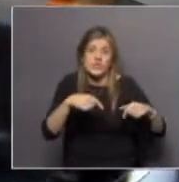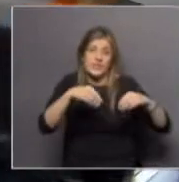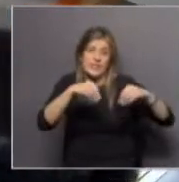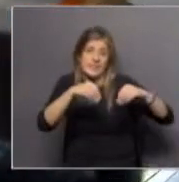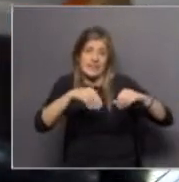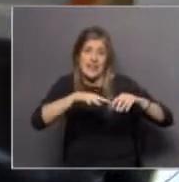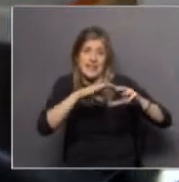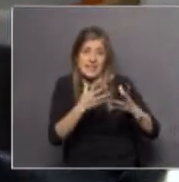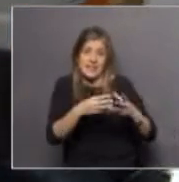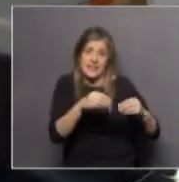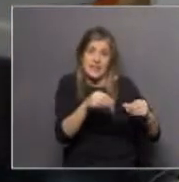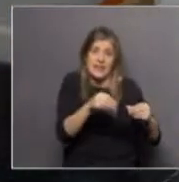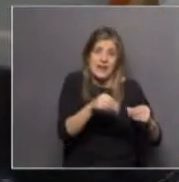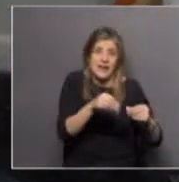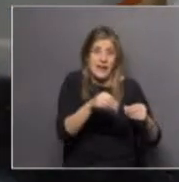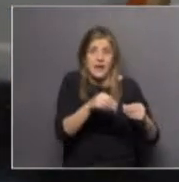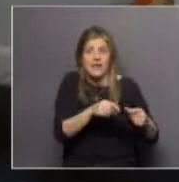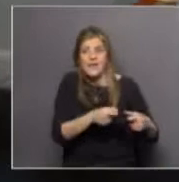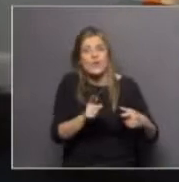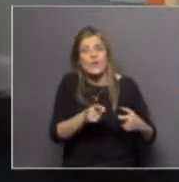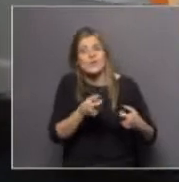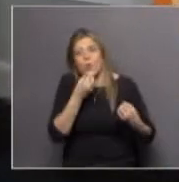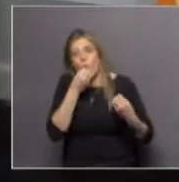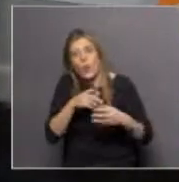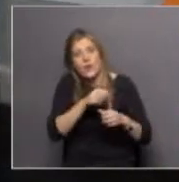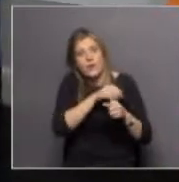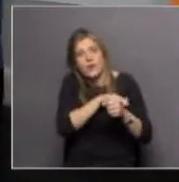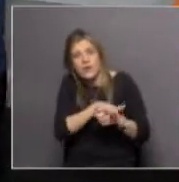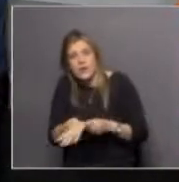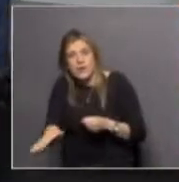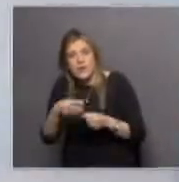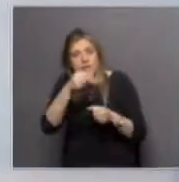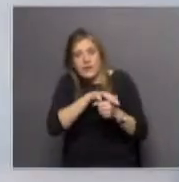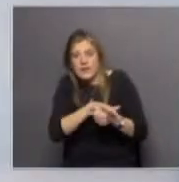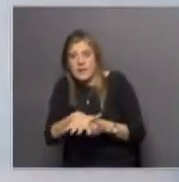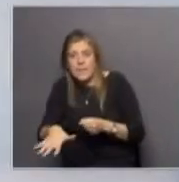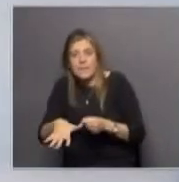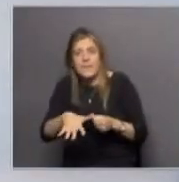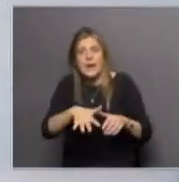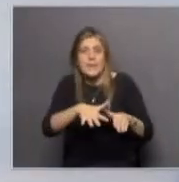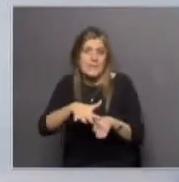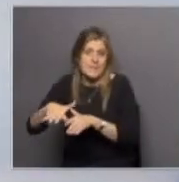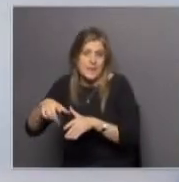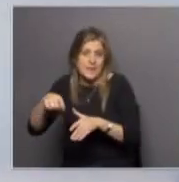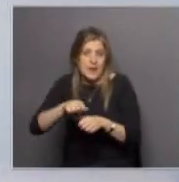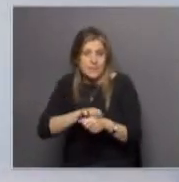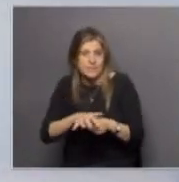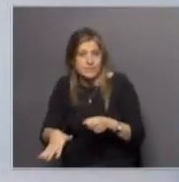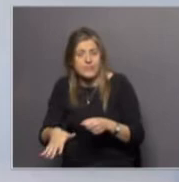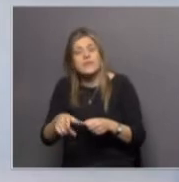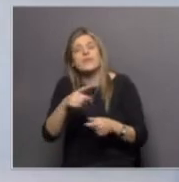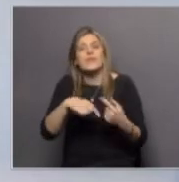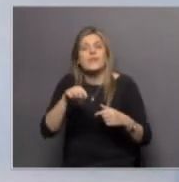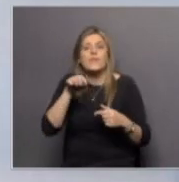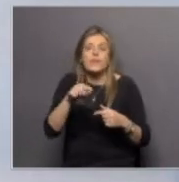es una buena fuente de alimento para estos organismos como el material marino producido in situ, se entiende